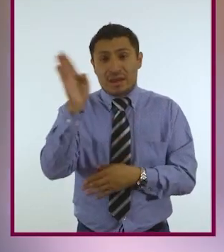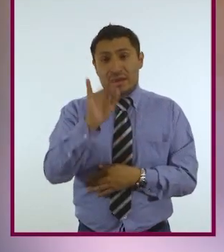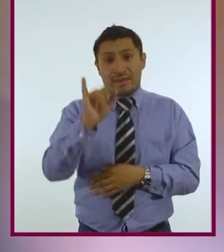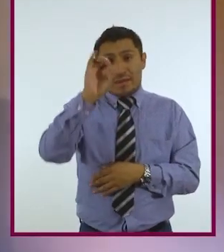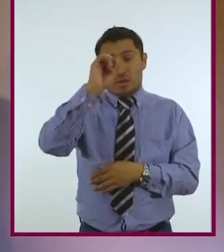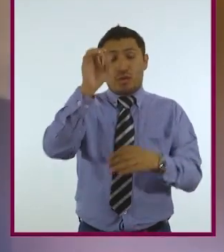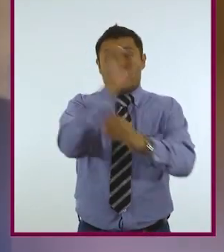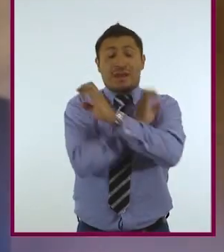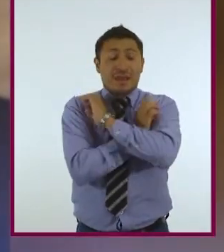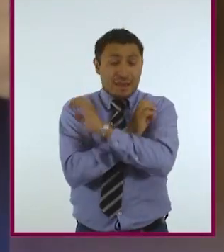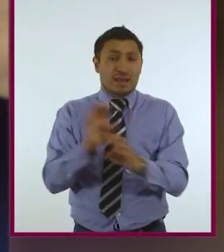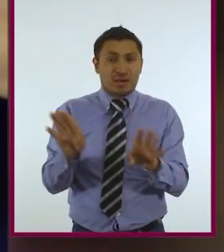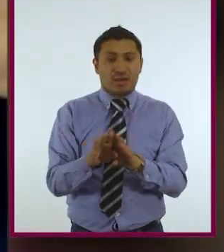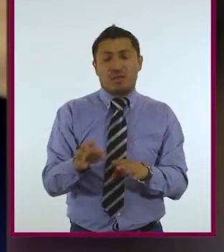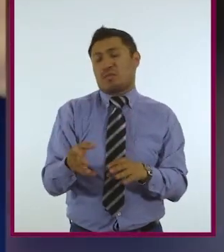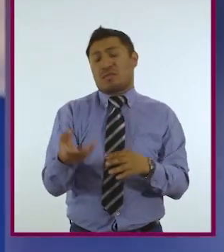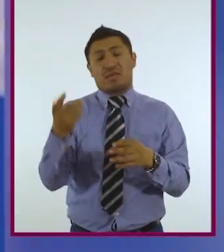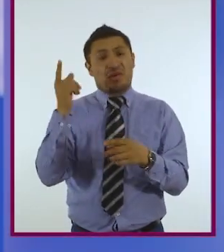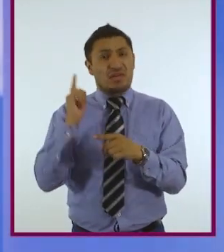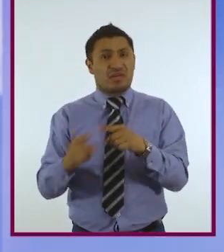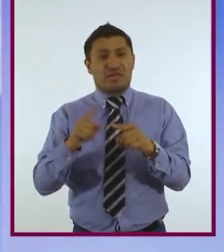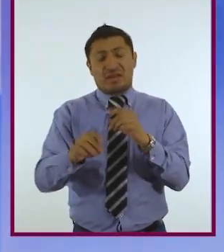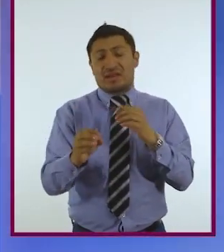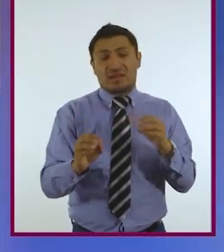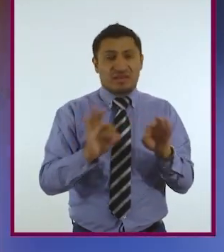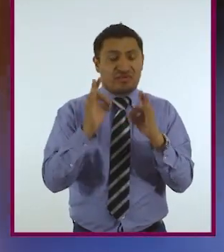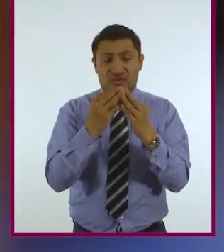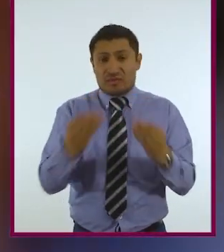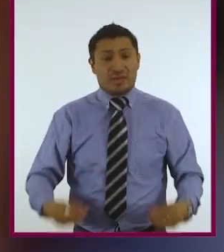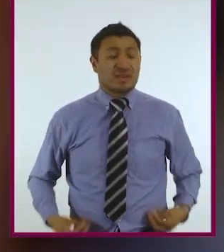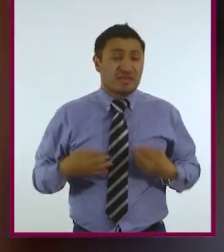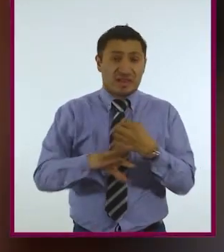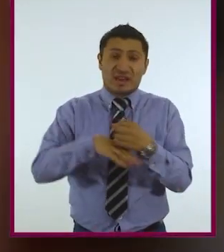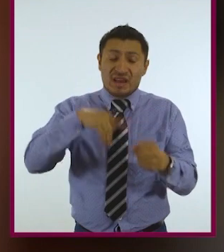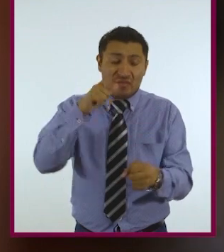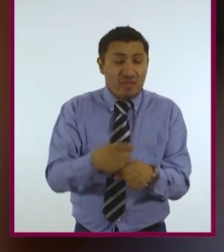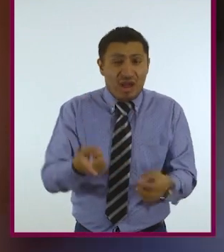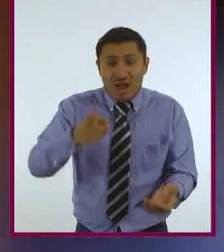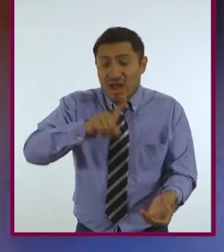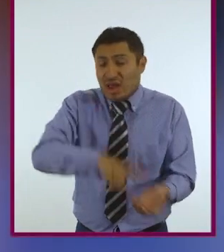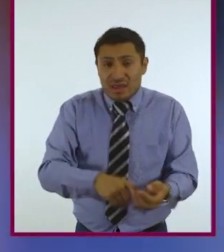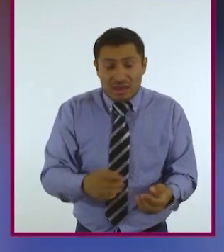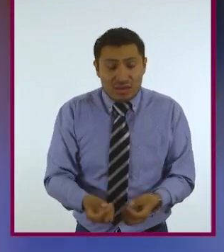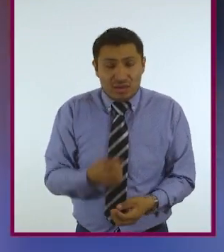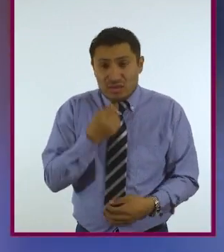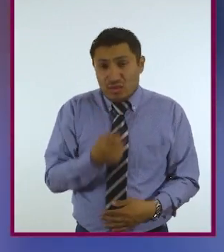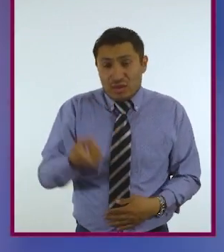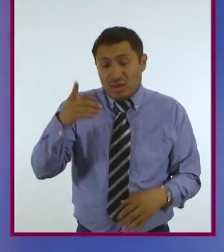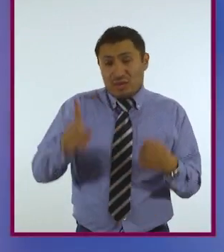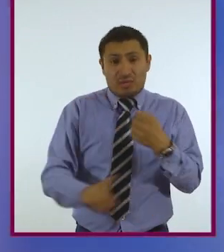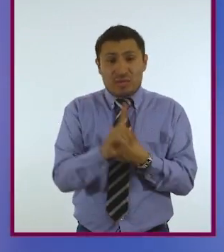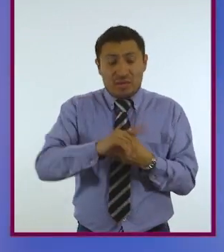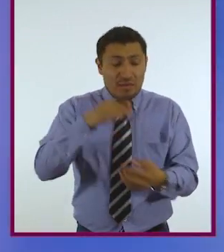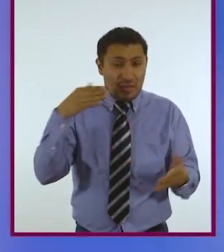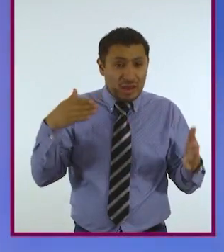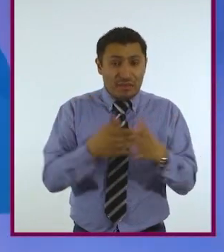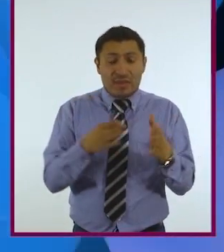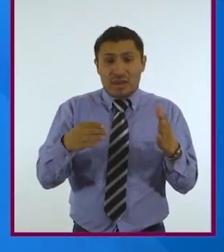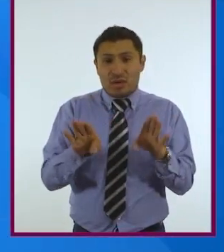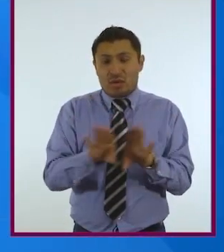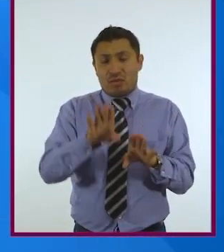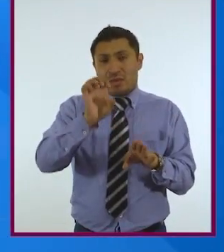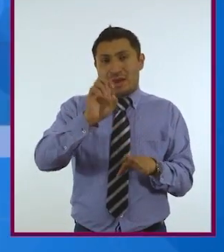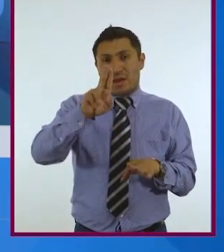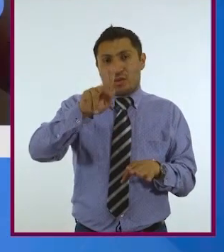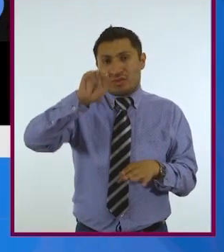tales como el estatus ontológico de la vida animal, del embrión y problemas límite como la eutanasia y el